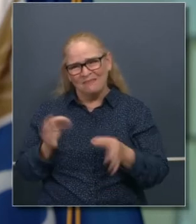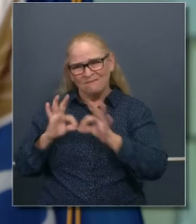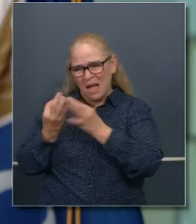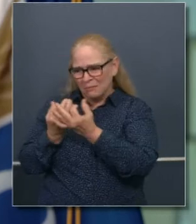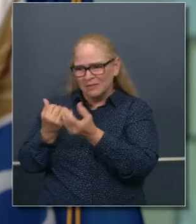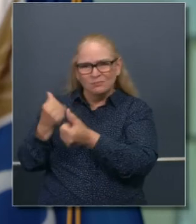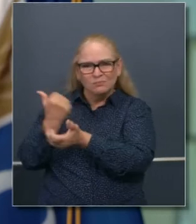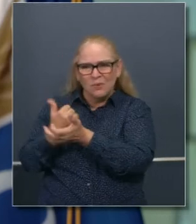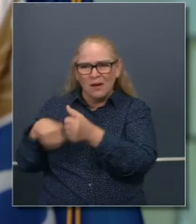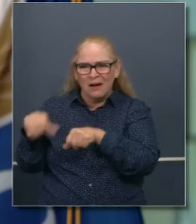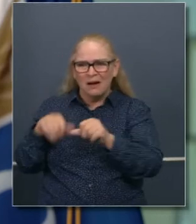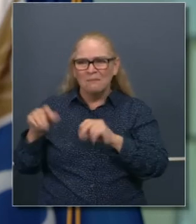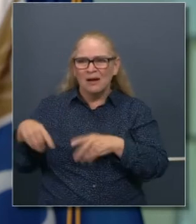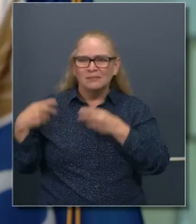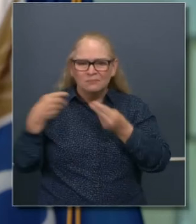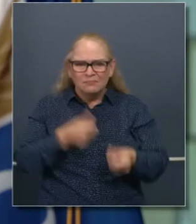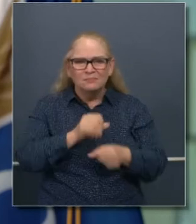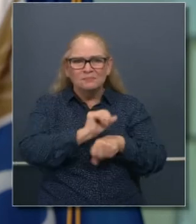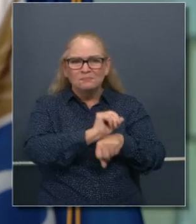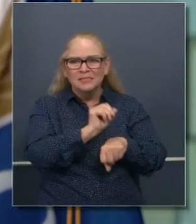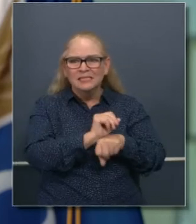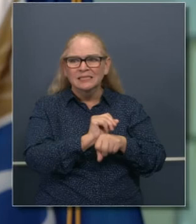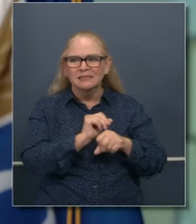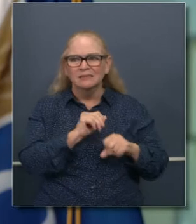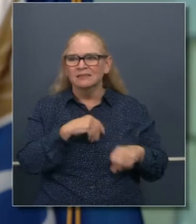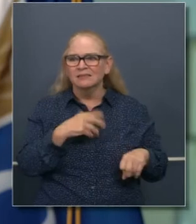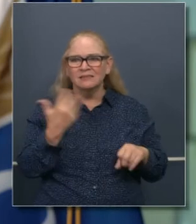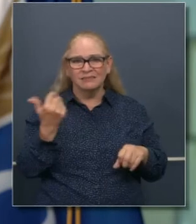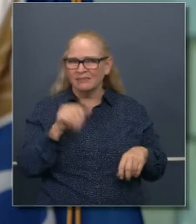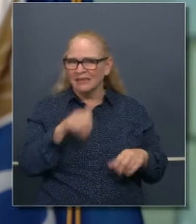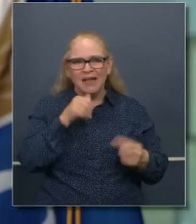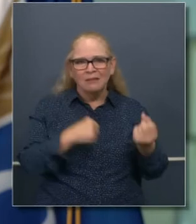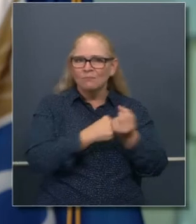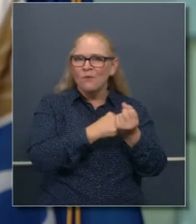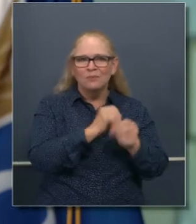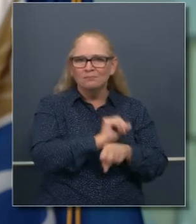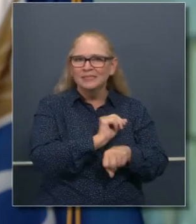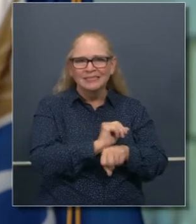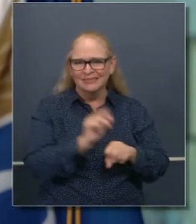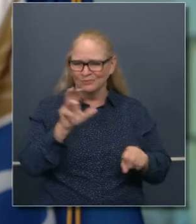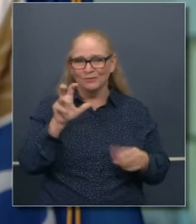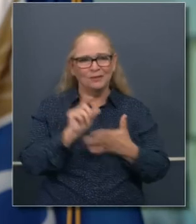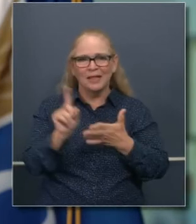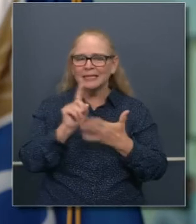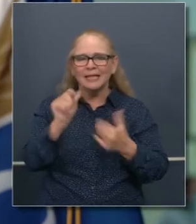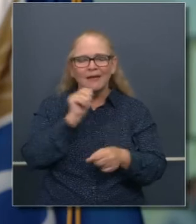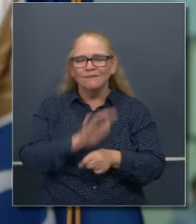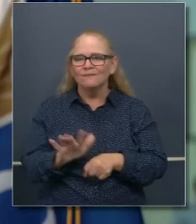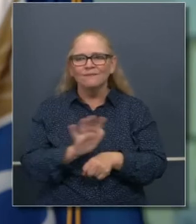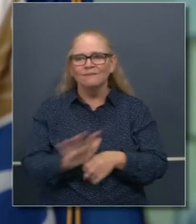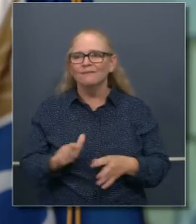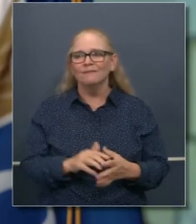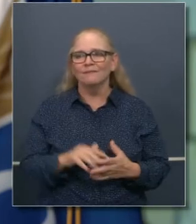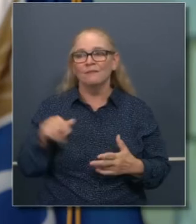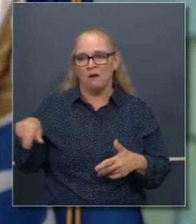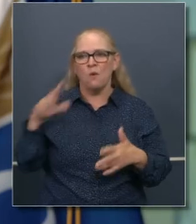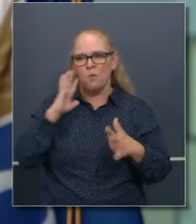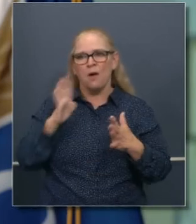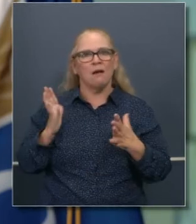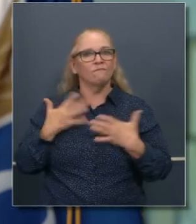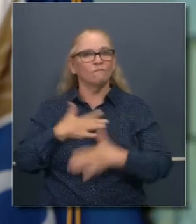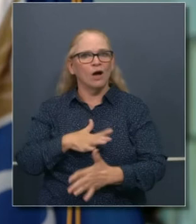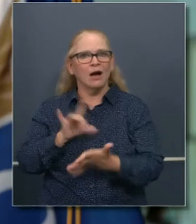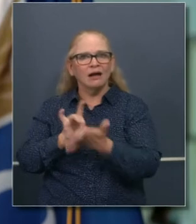economía, economías pequeñas y grandes. Y directamente ayudan a apoyar a individuos y sus familias que son invulnerables, que son